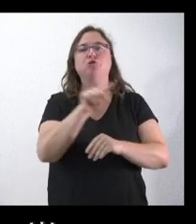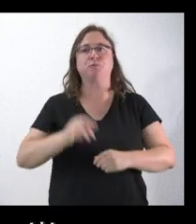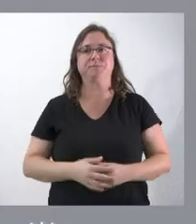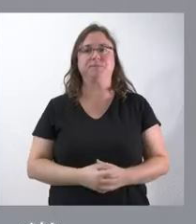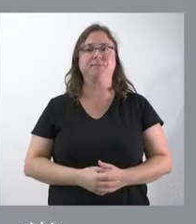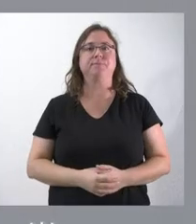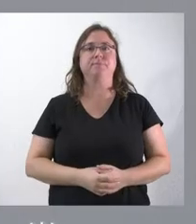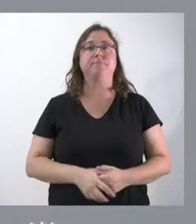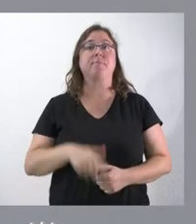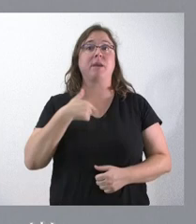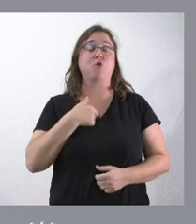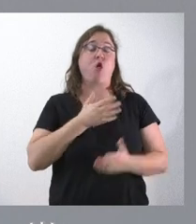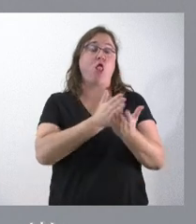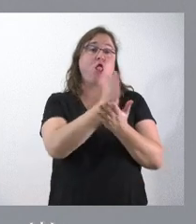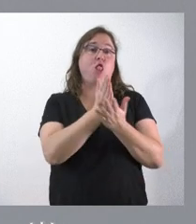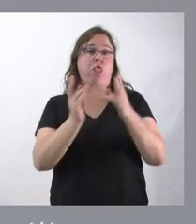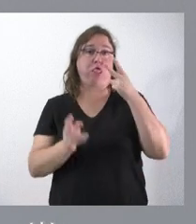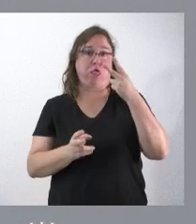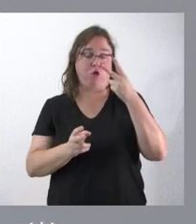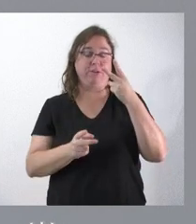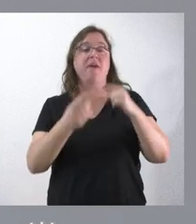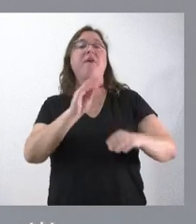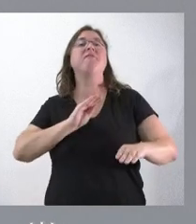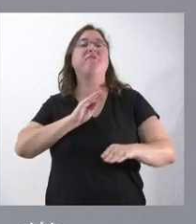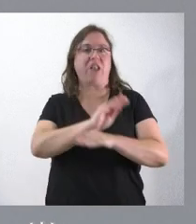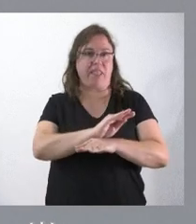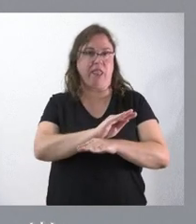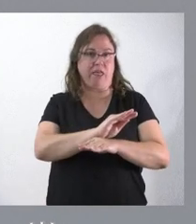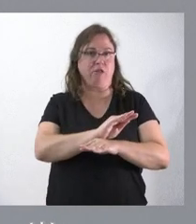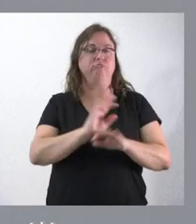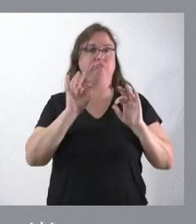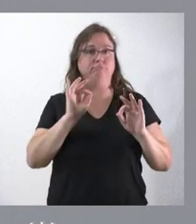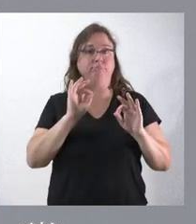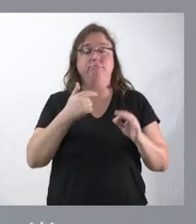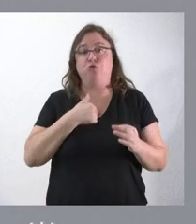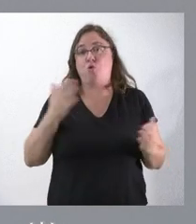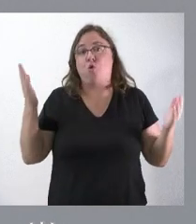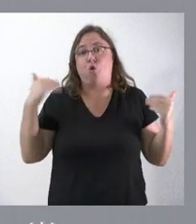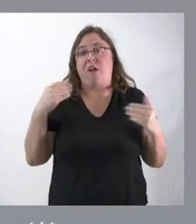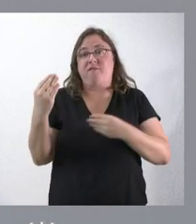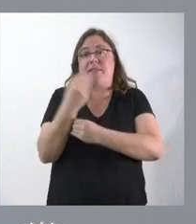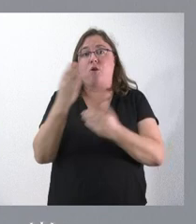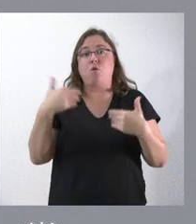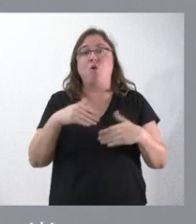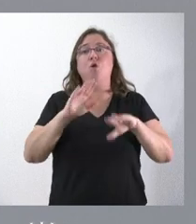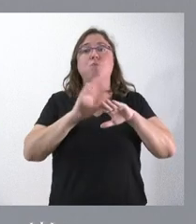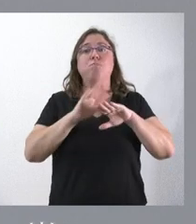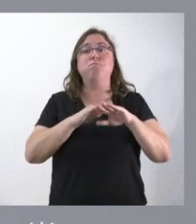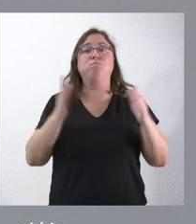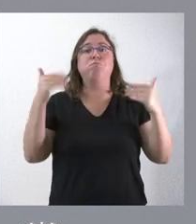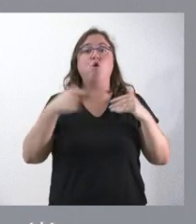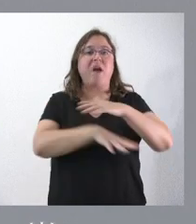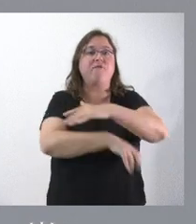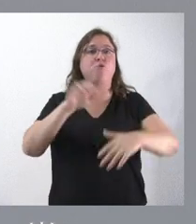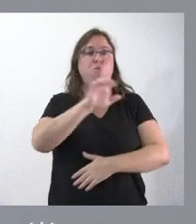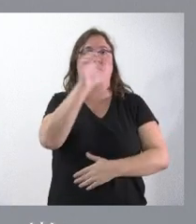Pues esto tiene dos partes, lógicamente. Tener la financiación, de la que nosotros no tenemos por la ausencia de estos fondos